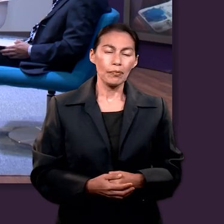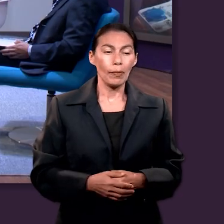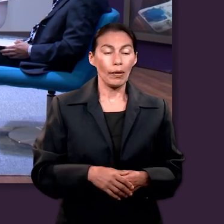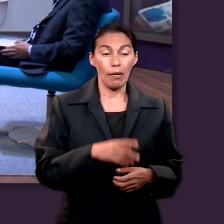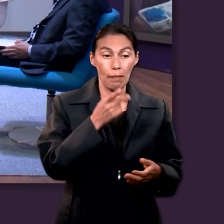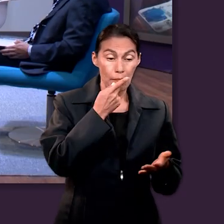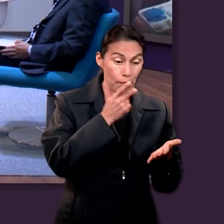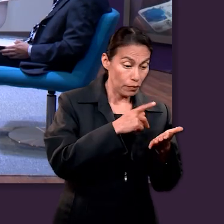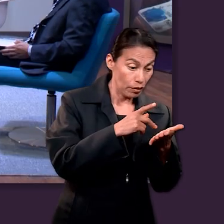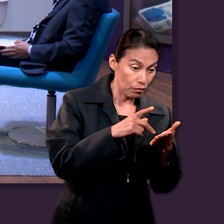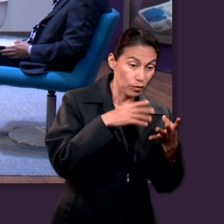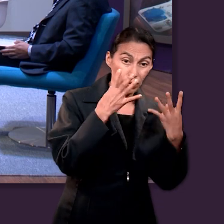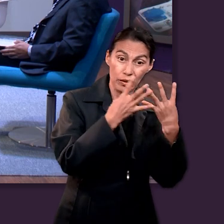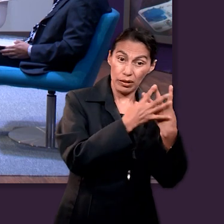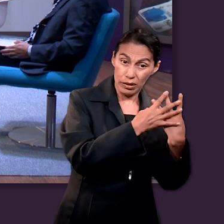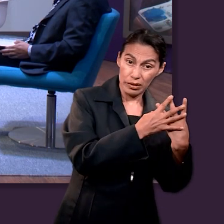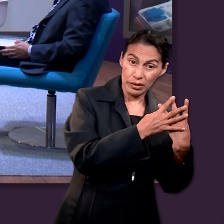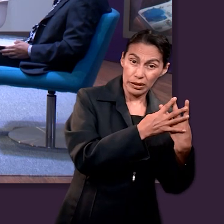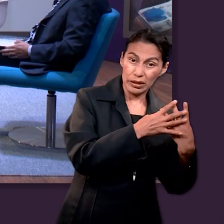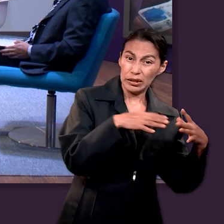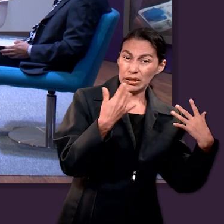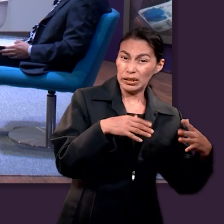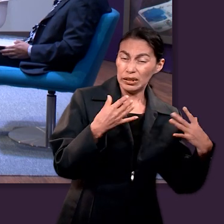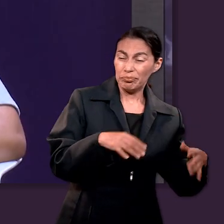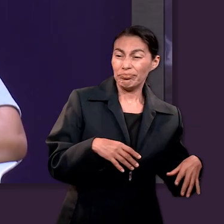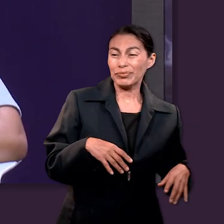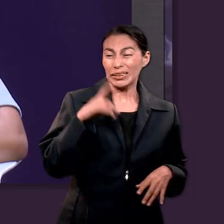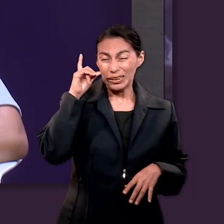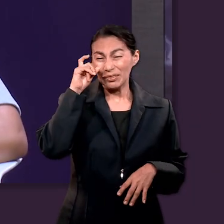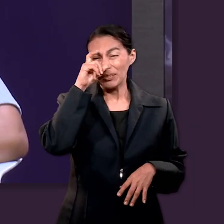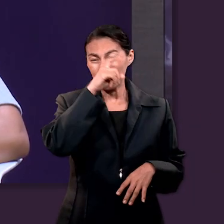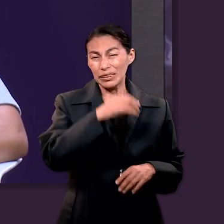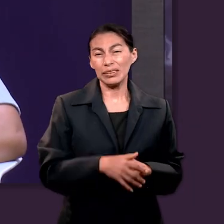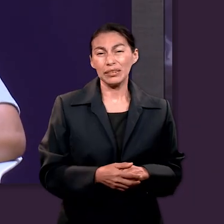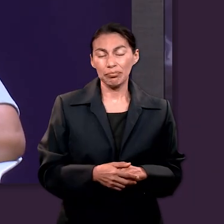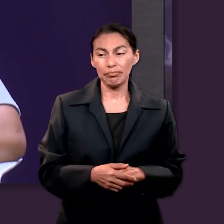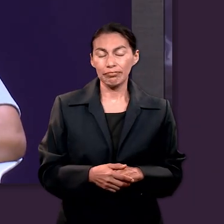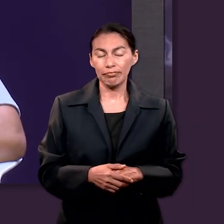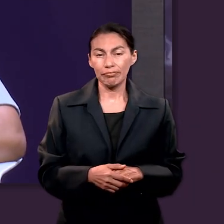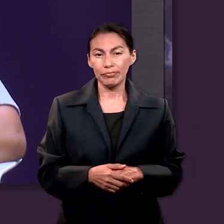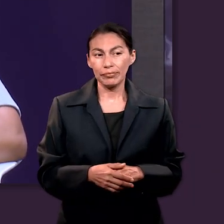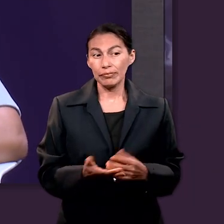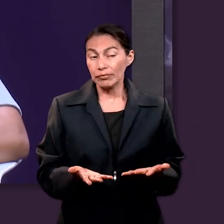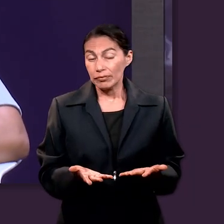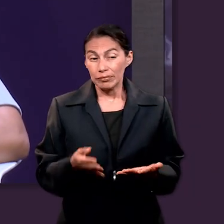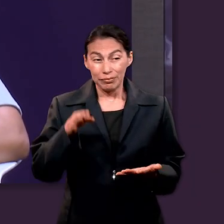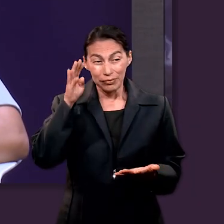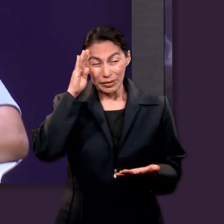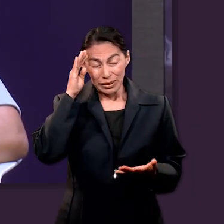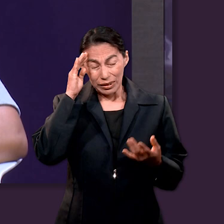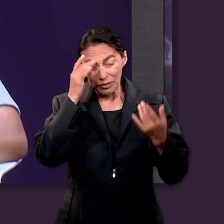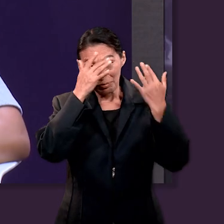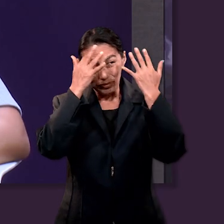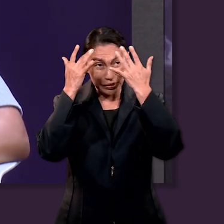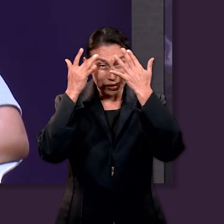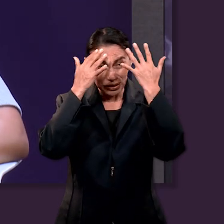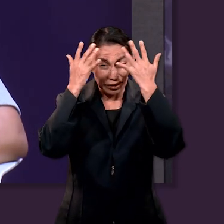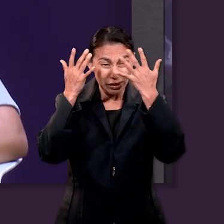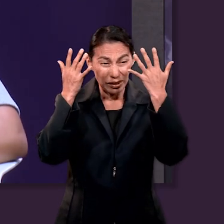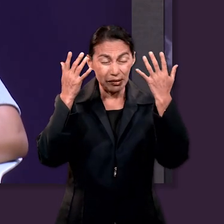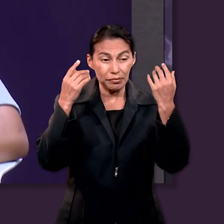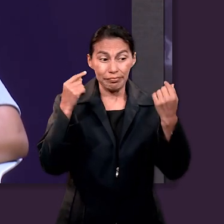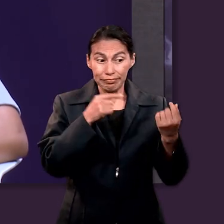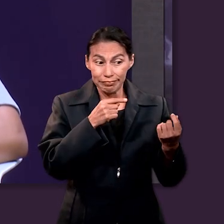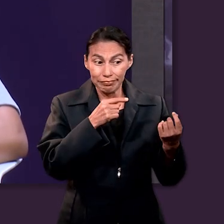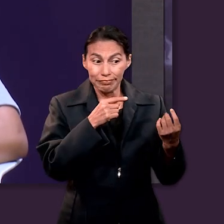pensando en ese contexto de Pablo, en una cárcel, imagínense, ¿no? Qué difícil ha de ser como pensar en eso.